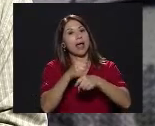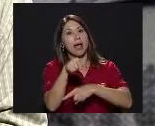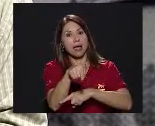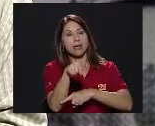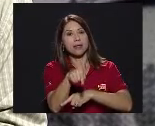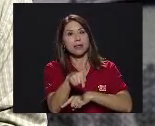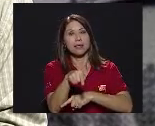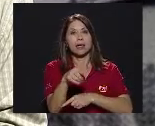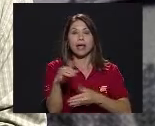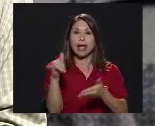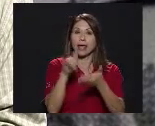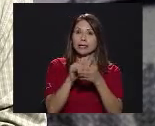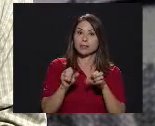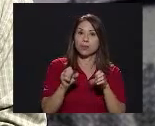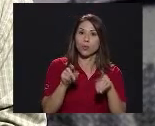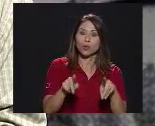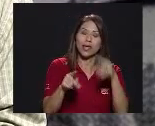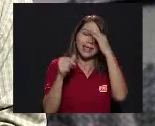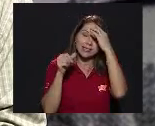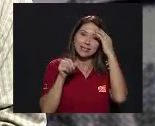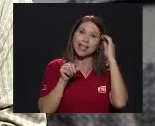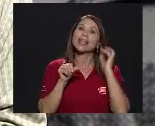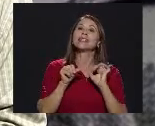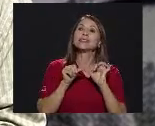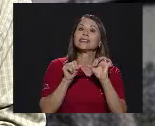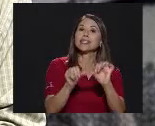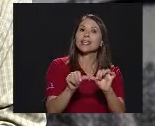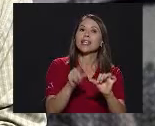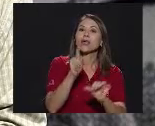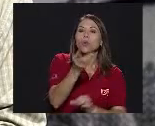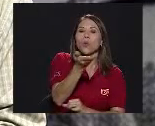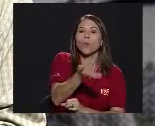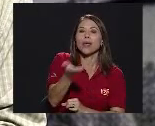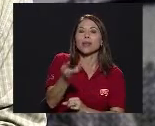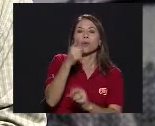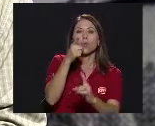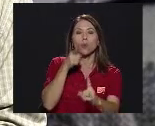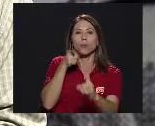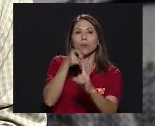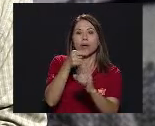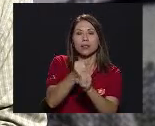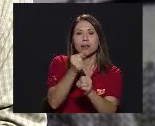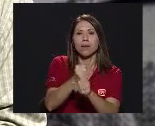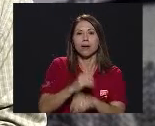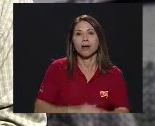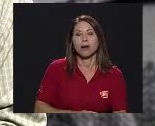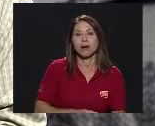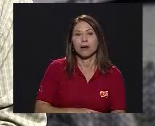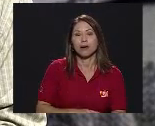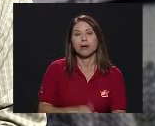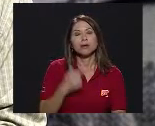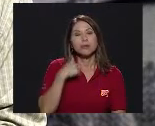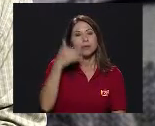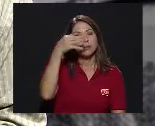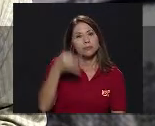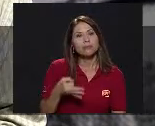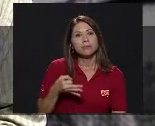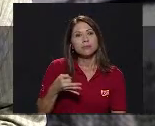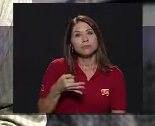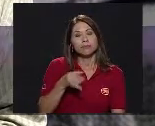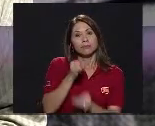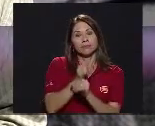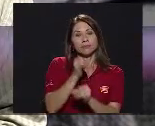Estas oportunidades Van a seguir Siendo un objeto Y un objetivo De trabajo Yo creo que La